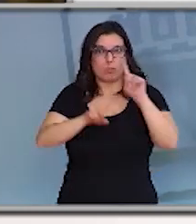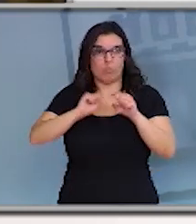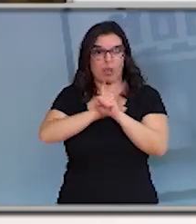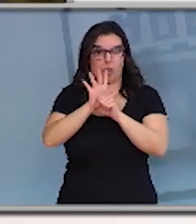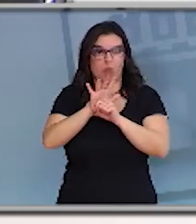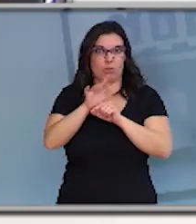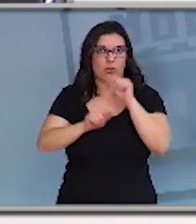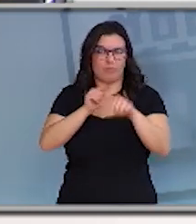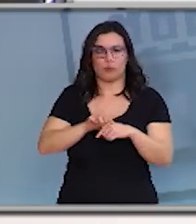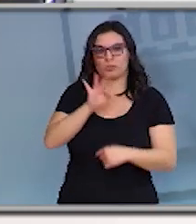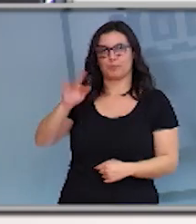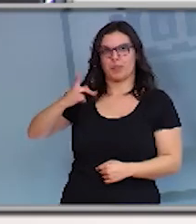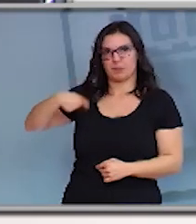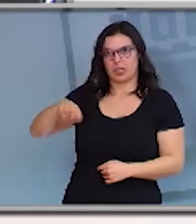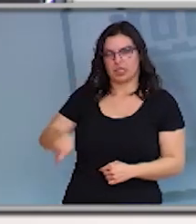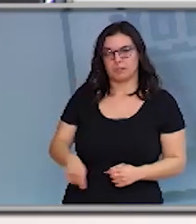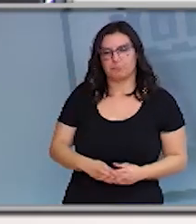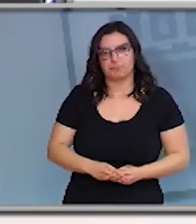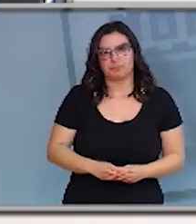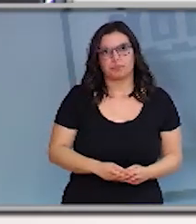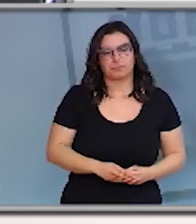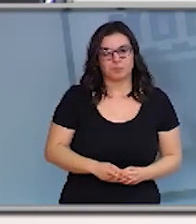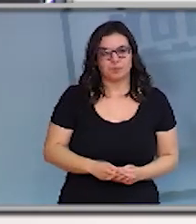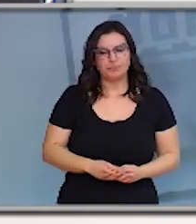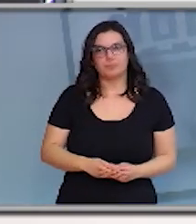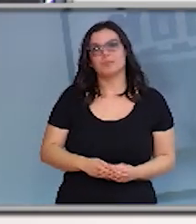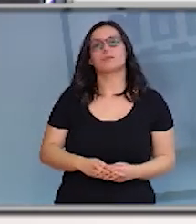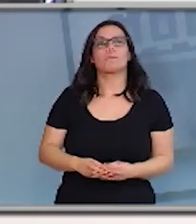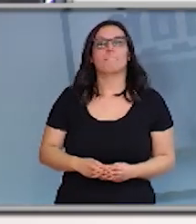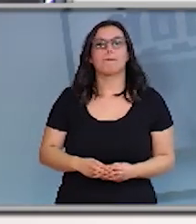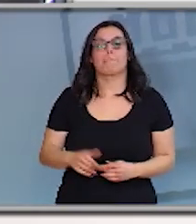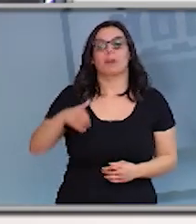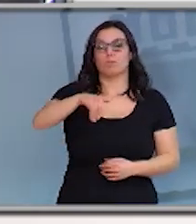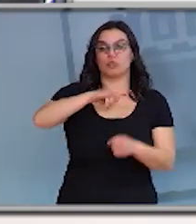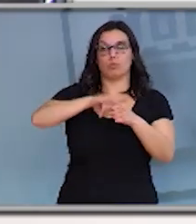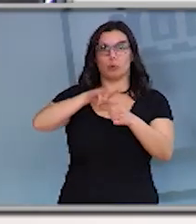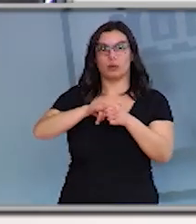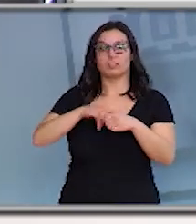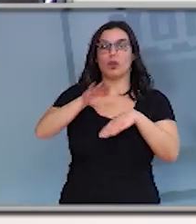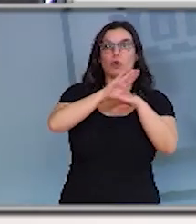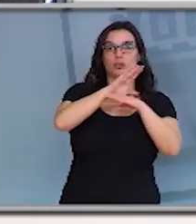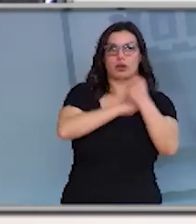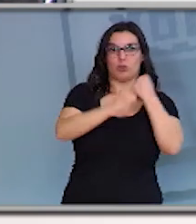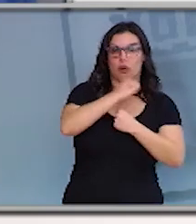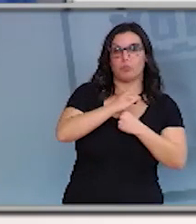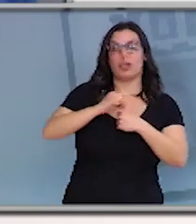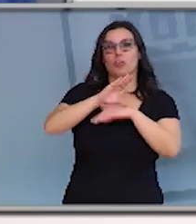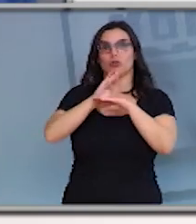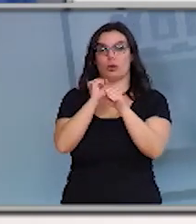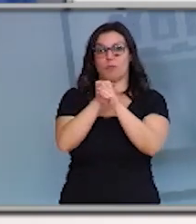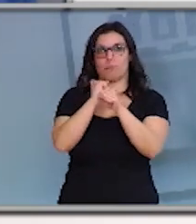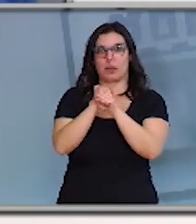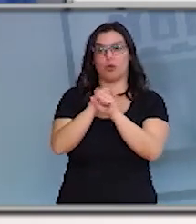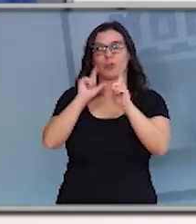El vicepresidente tiene la palabra. Este lunes se va a reunir el consejero de Economía y el consejero de Empleo con el diálogo social